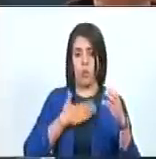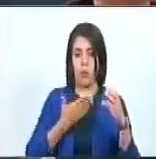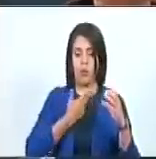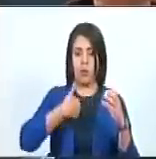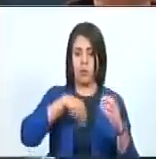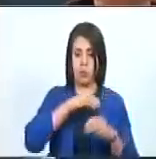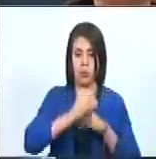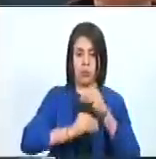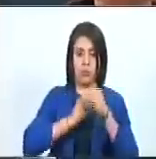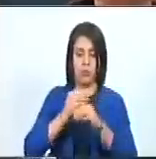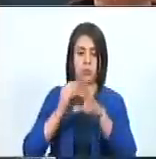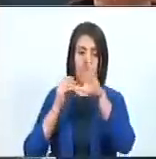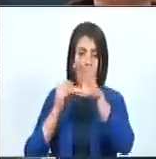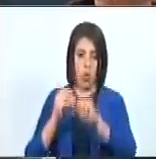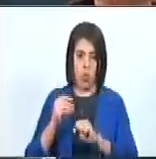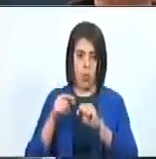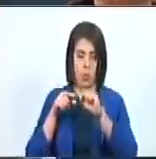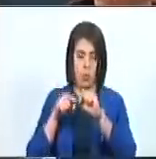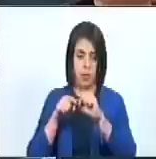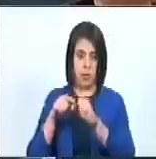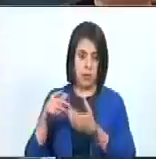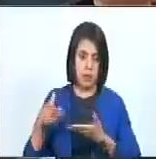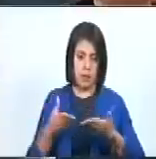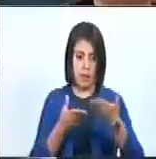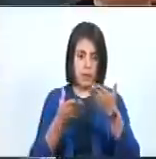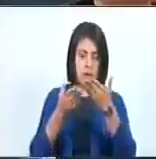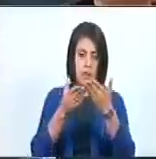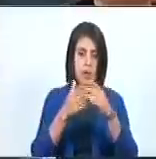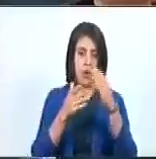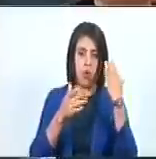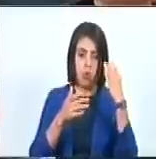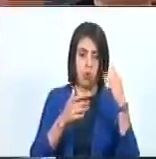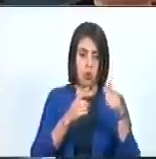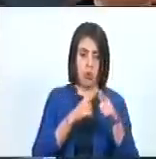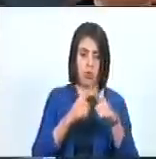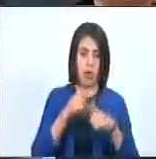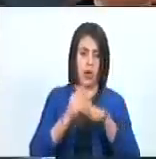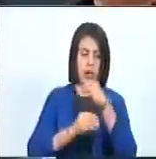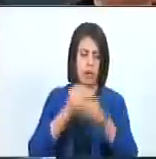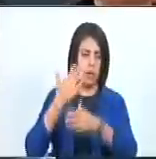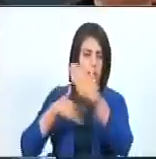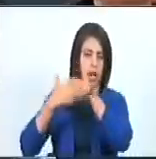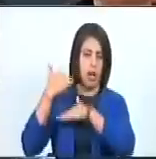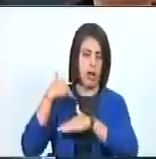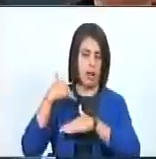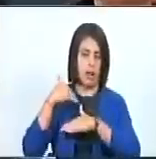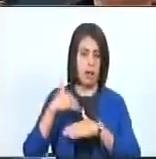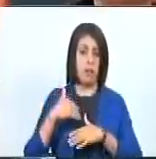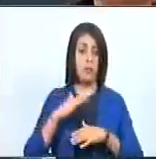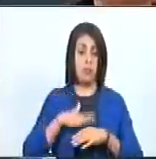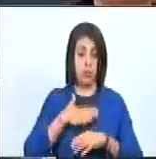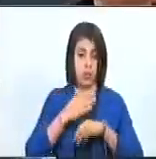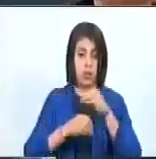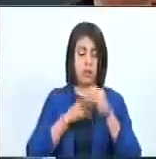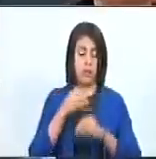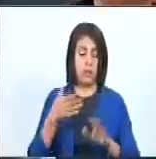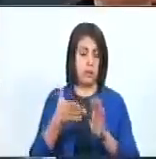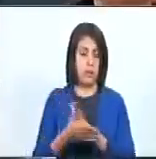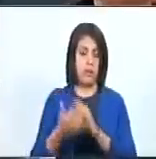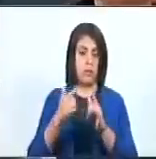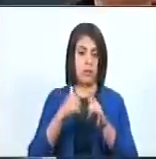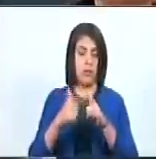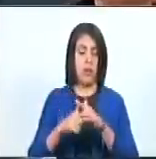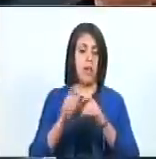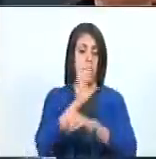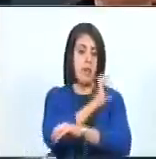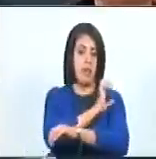nosotros comprarle el servicio de electricidad a Colombia, como se hacía anteriormente. Y pudiera ser a través de algún intercambio